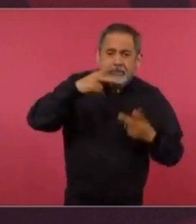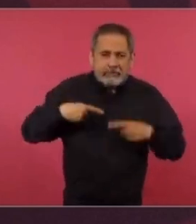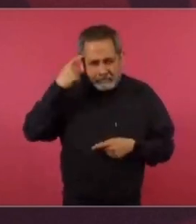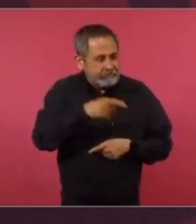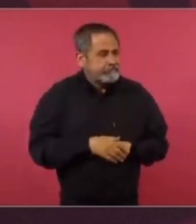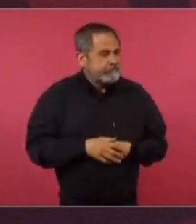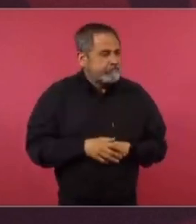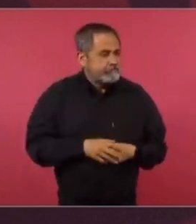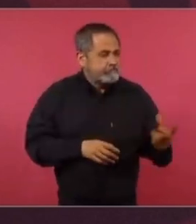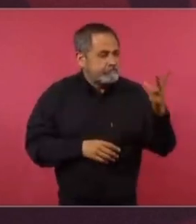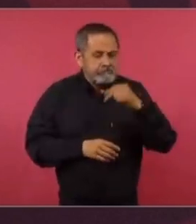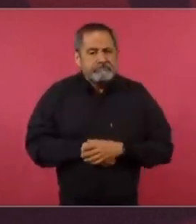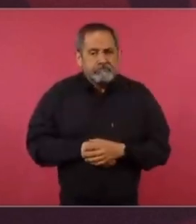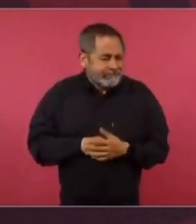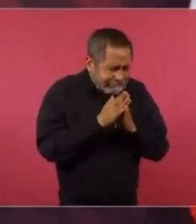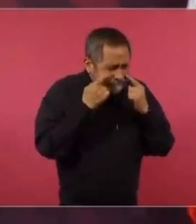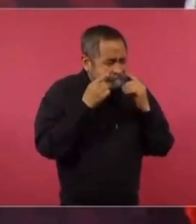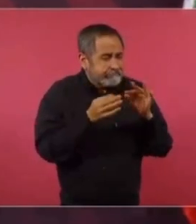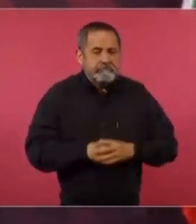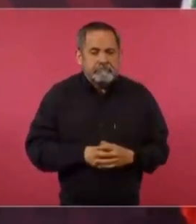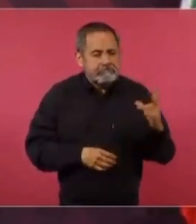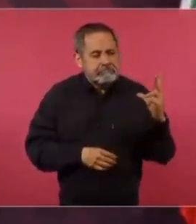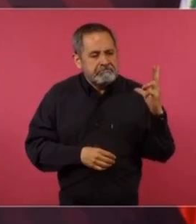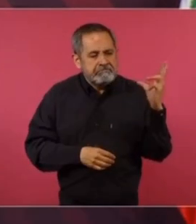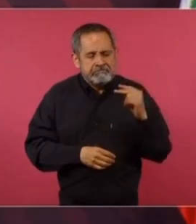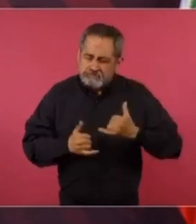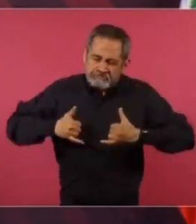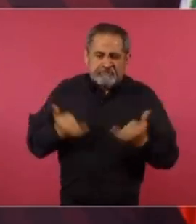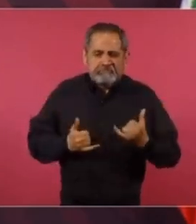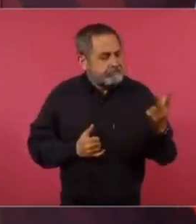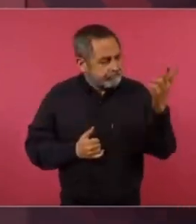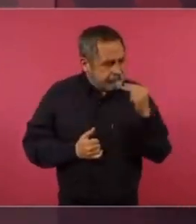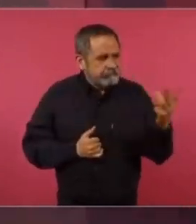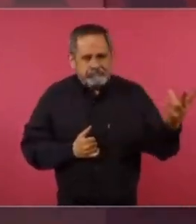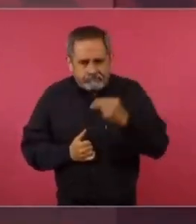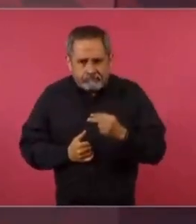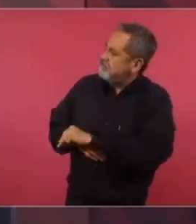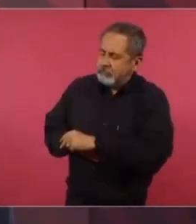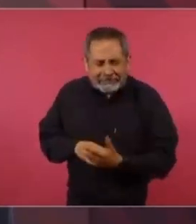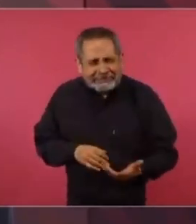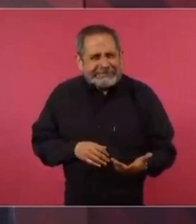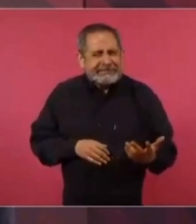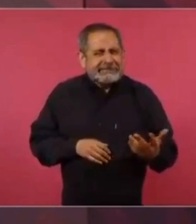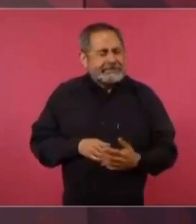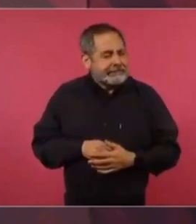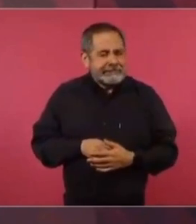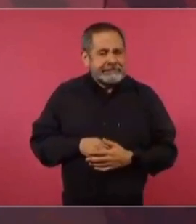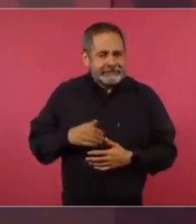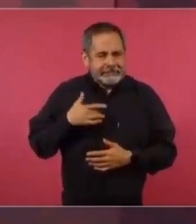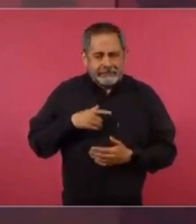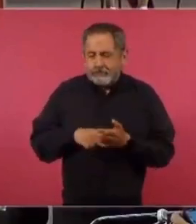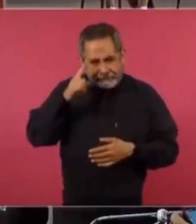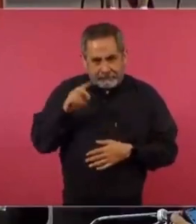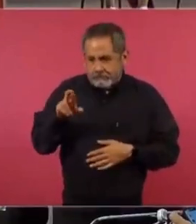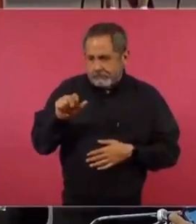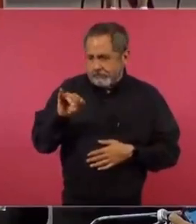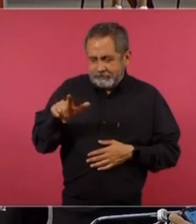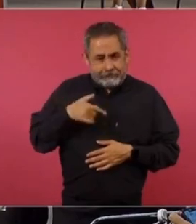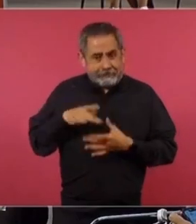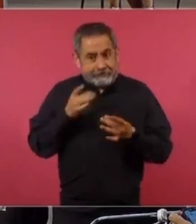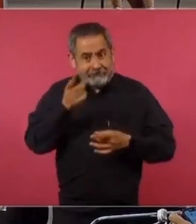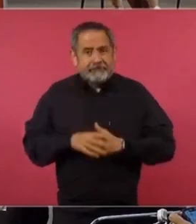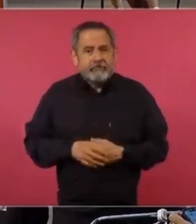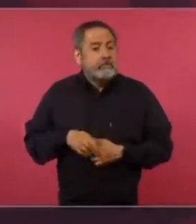Pues se trataba de la seguridad del pueblo. No. Y todavía votan. Y tenía Rosicela. No lo voy a dejar de decir.